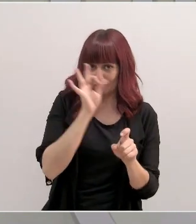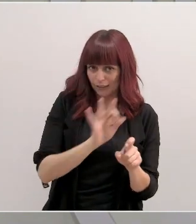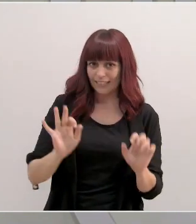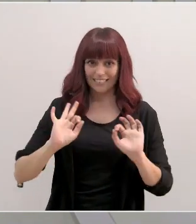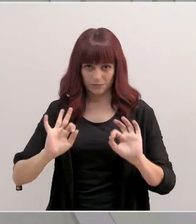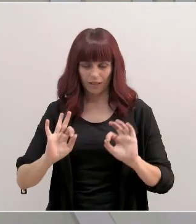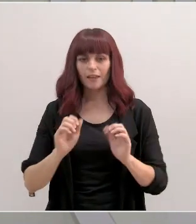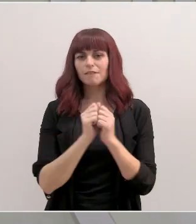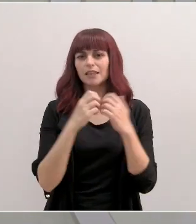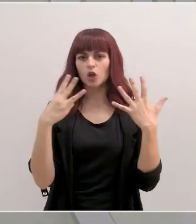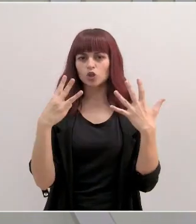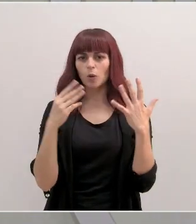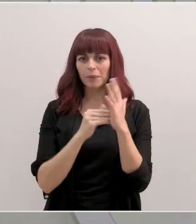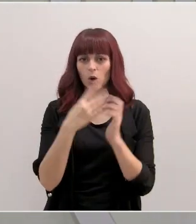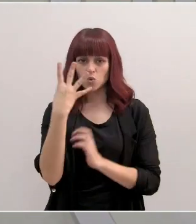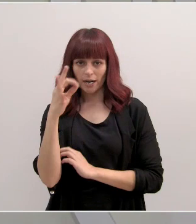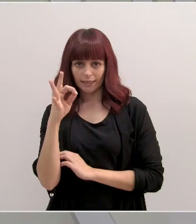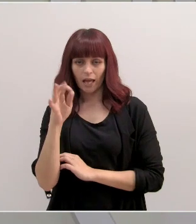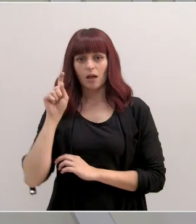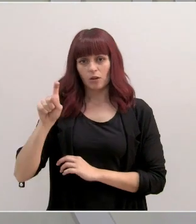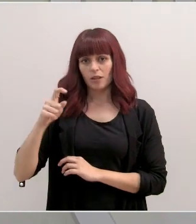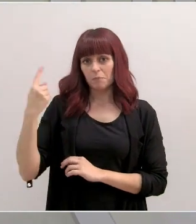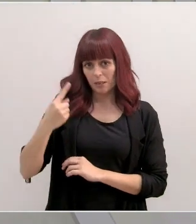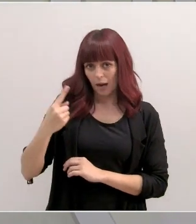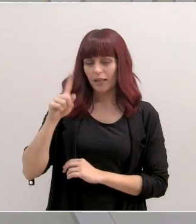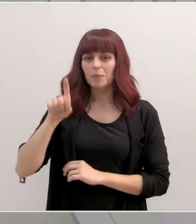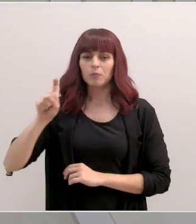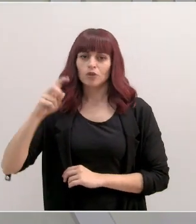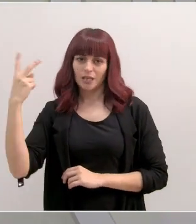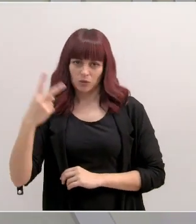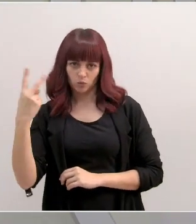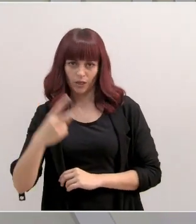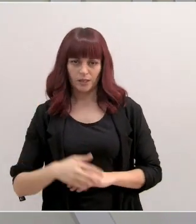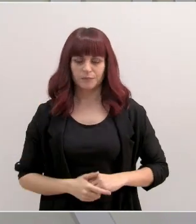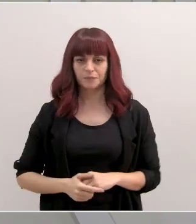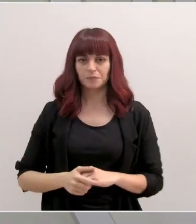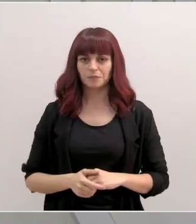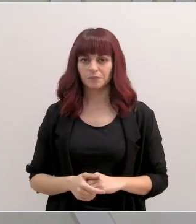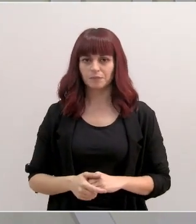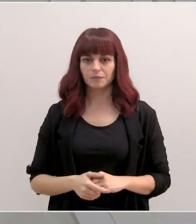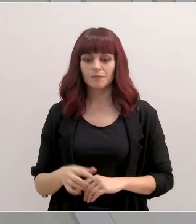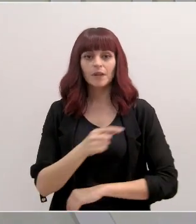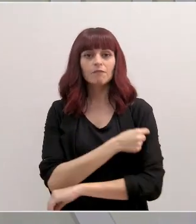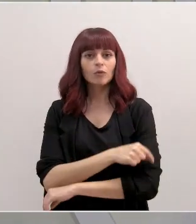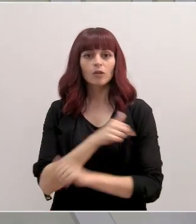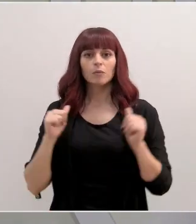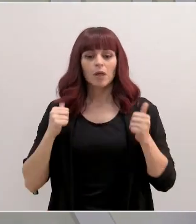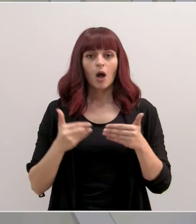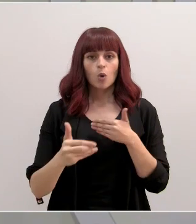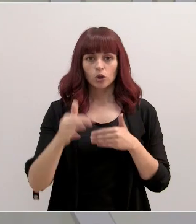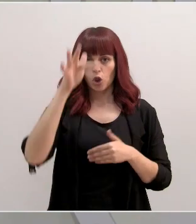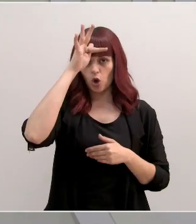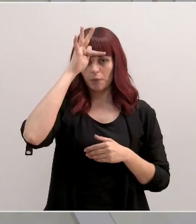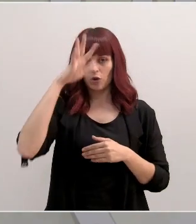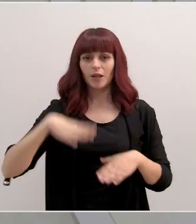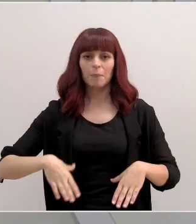28.340 maestros de primaria y profesores de secundaria. Esta vacunación comenzará este domingo en el